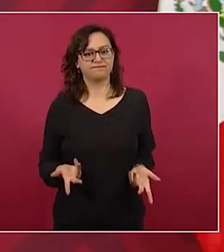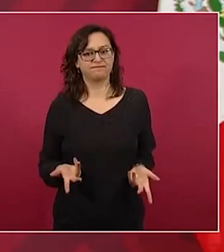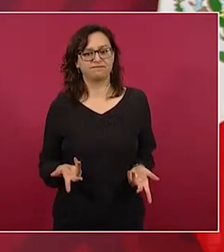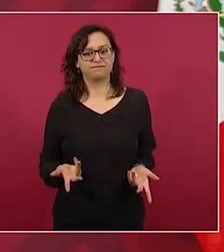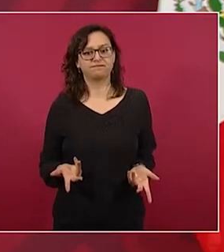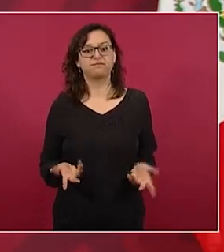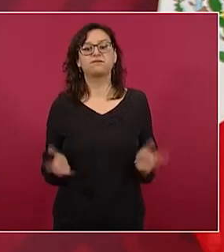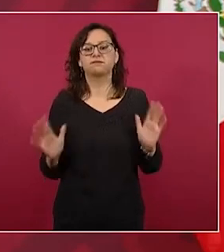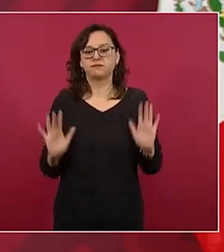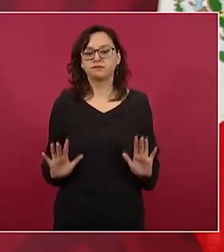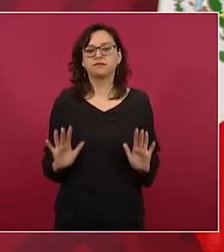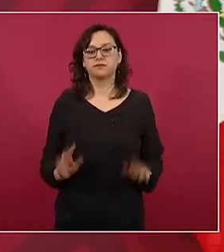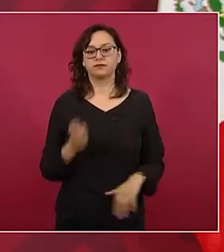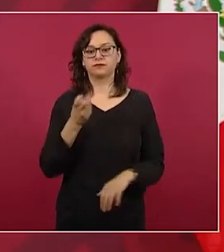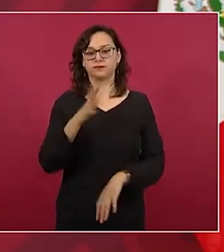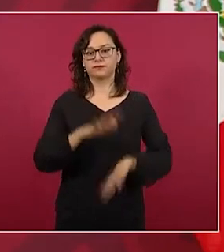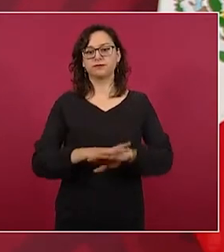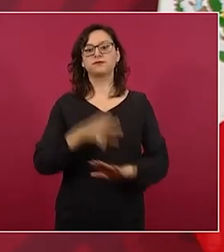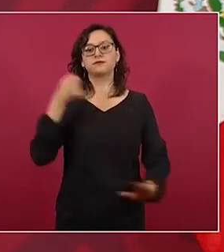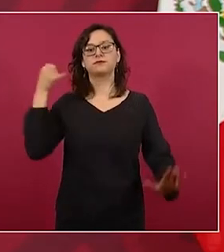Entonces, ese es el fondo.